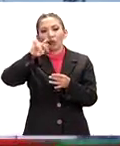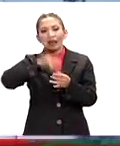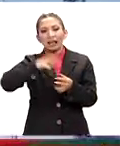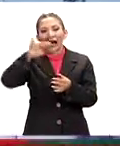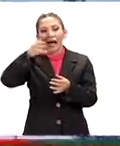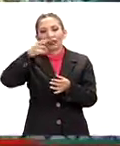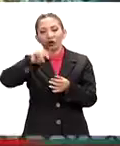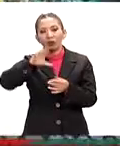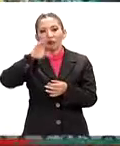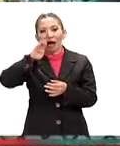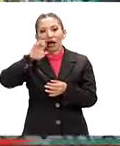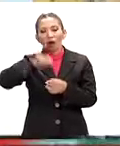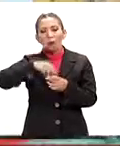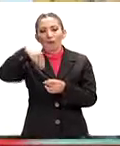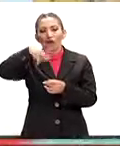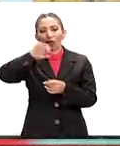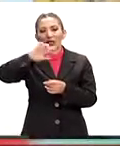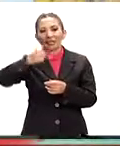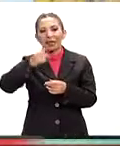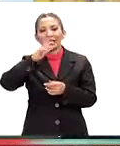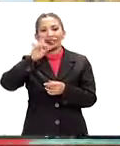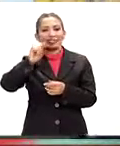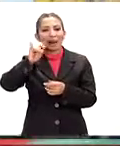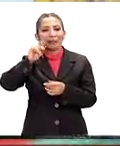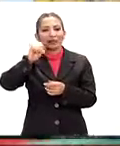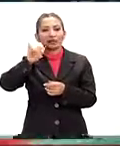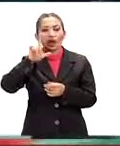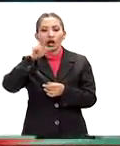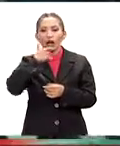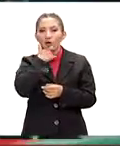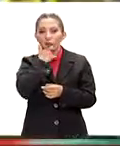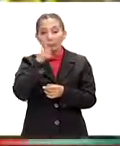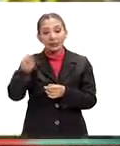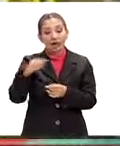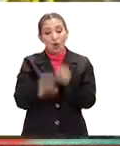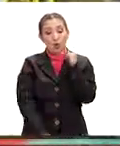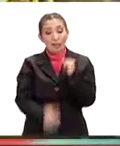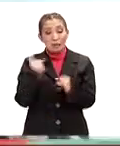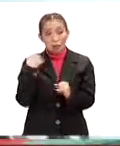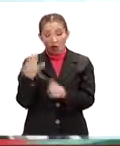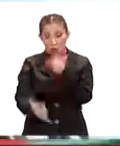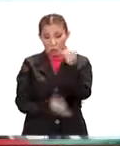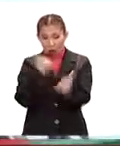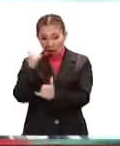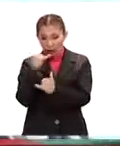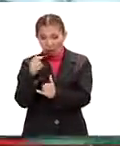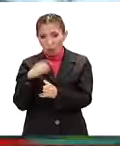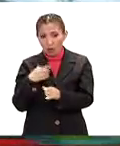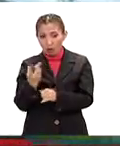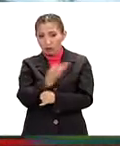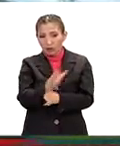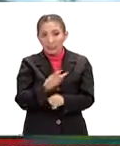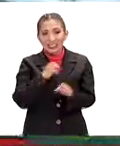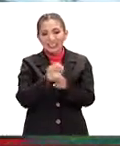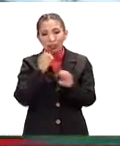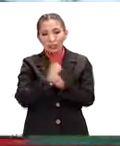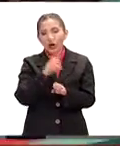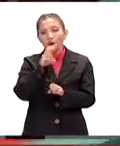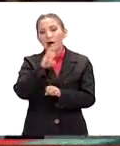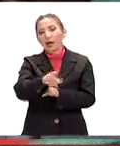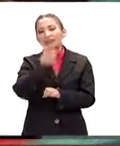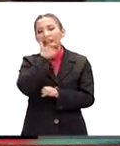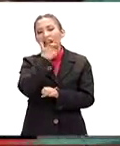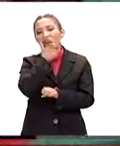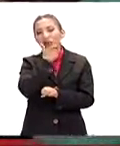Glasgow, Baku, Múnich, San Petersburgo y Londres. La final se va a estar realizando en el estado Wembley de